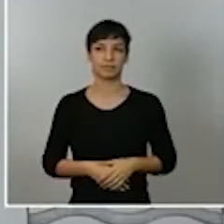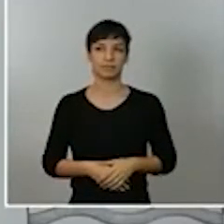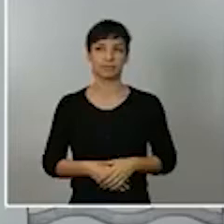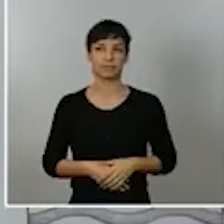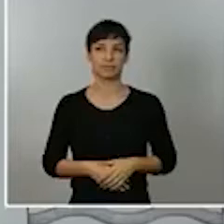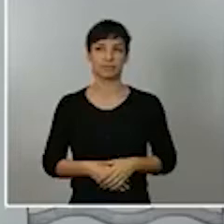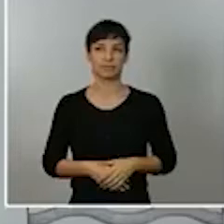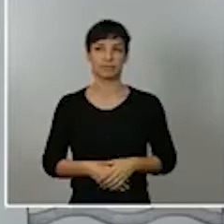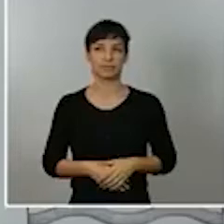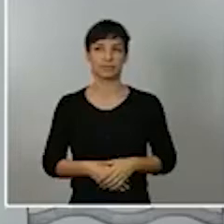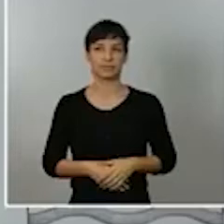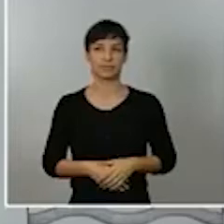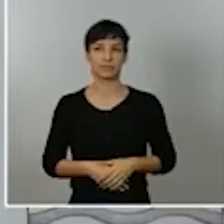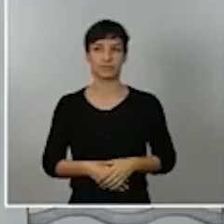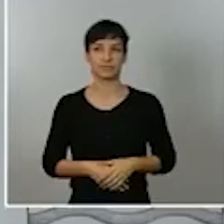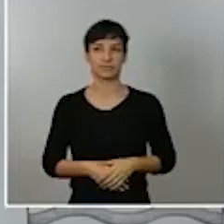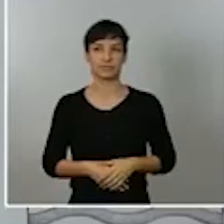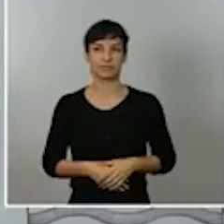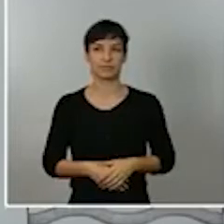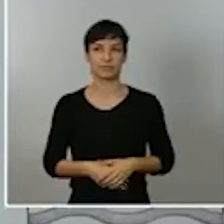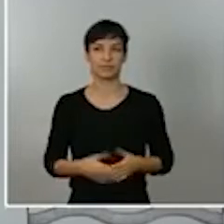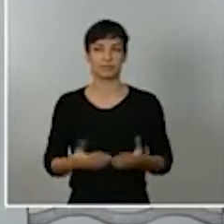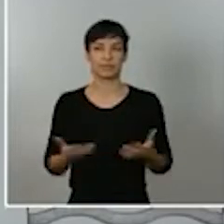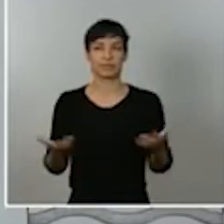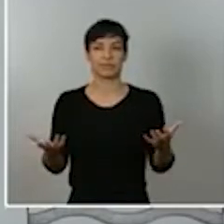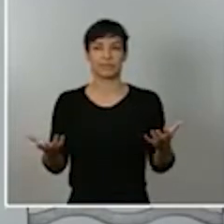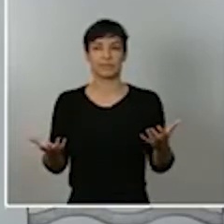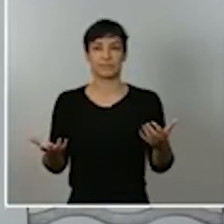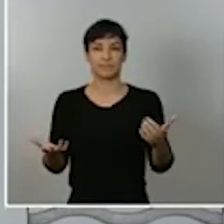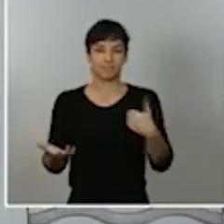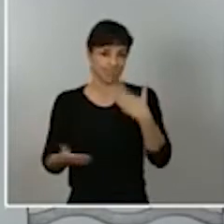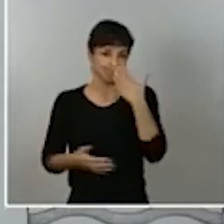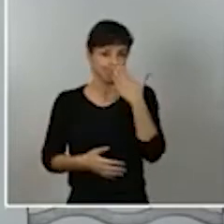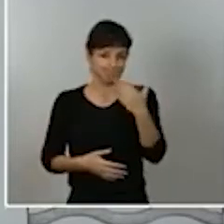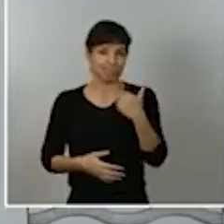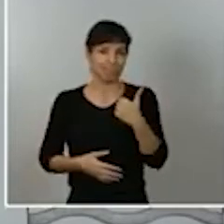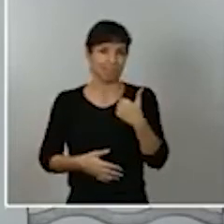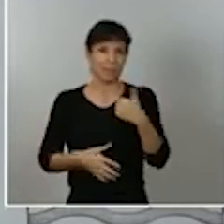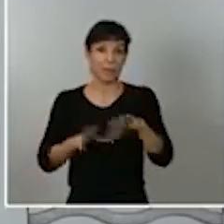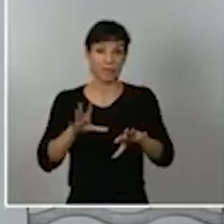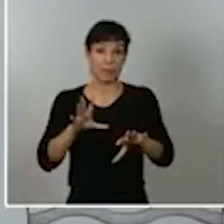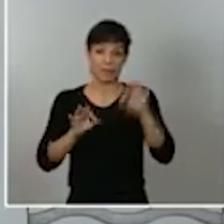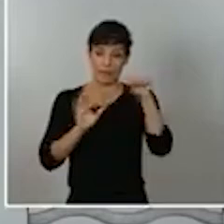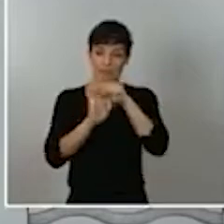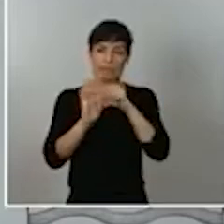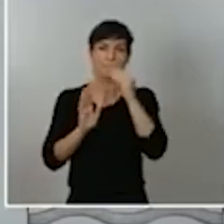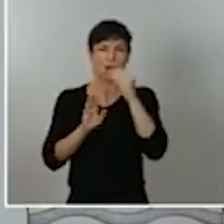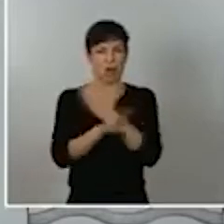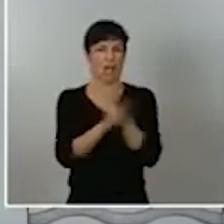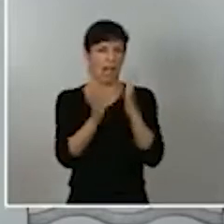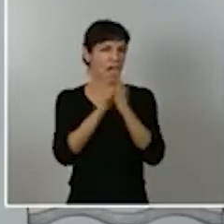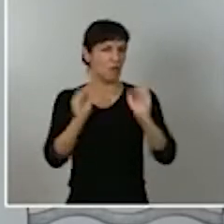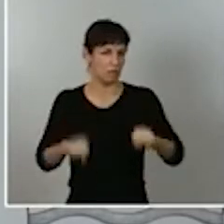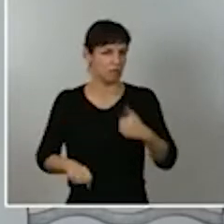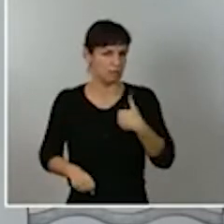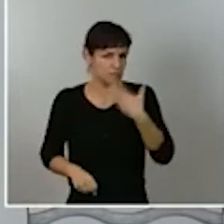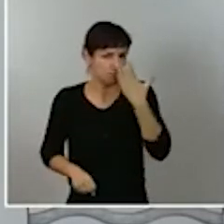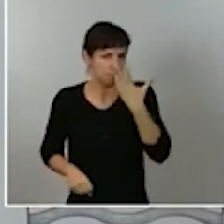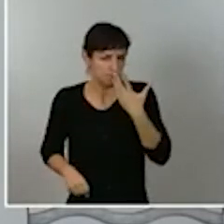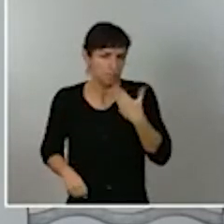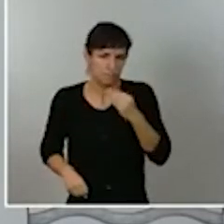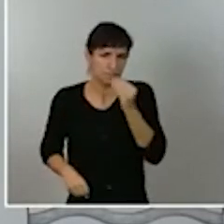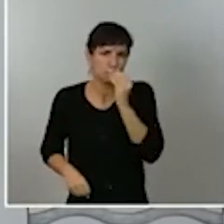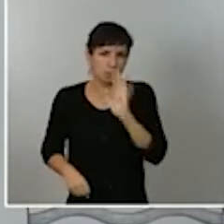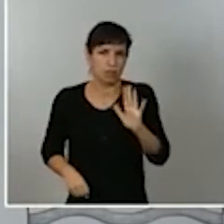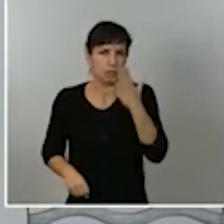hubiéramos preferido tomar las medidas con acuerdo pero lo he dicho ya en varias ocasiones el gobierno